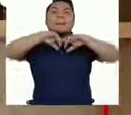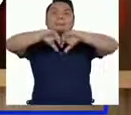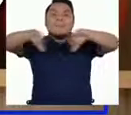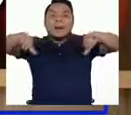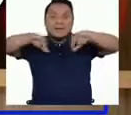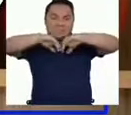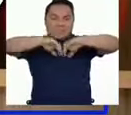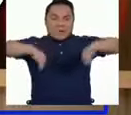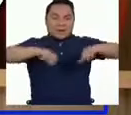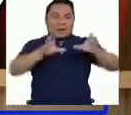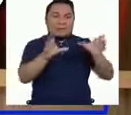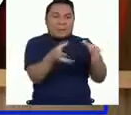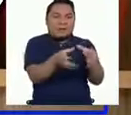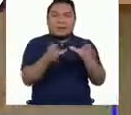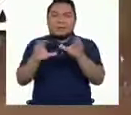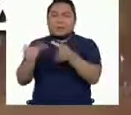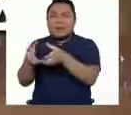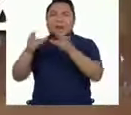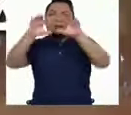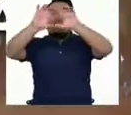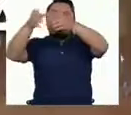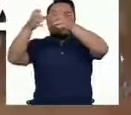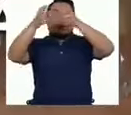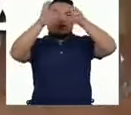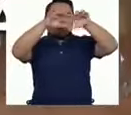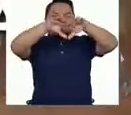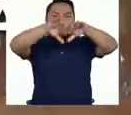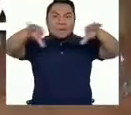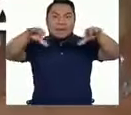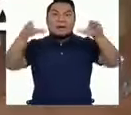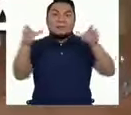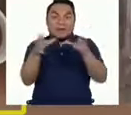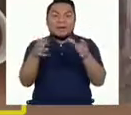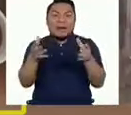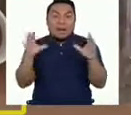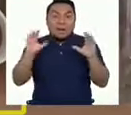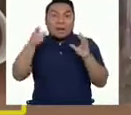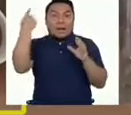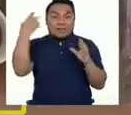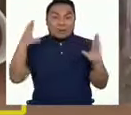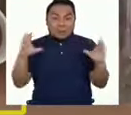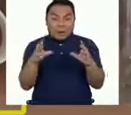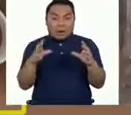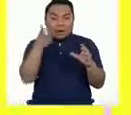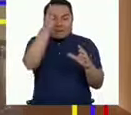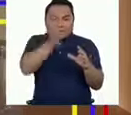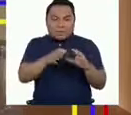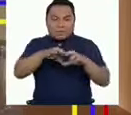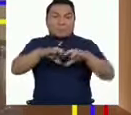hacer una subclasificación, formando grupos más pequeños dentro de otro.